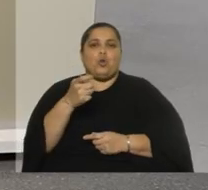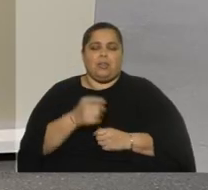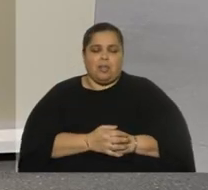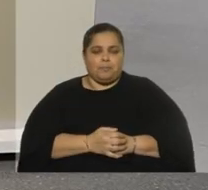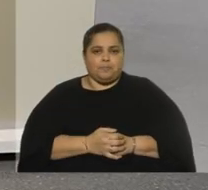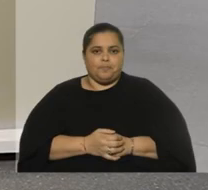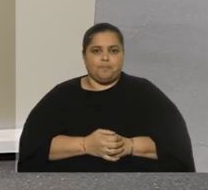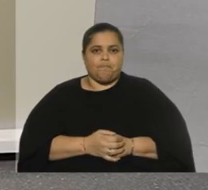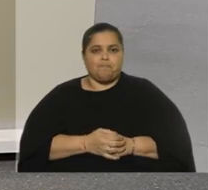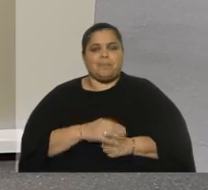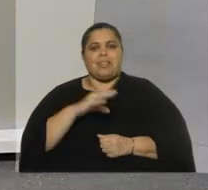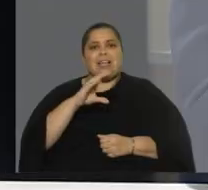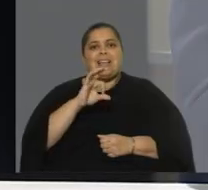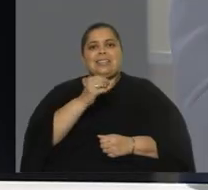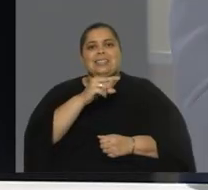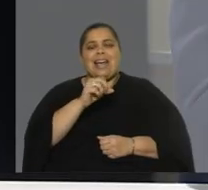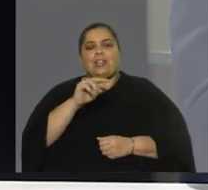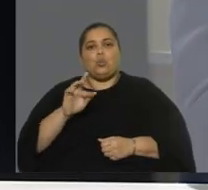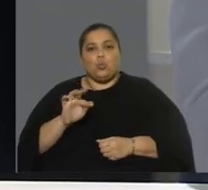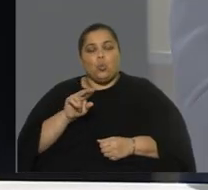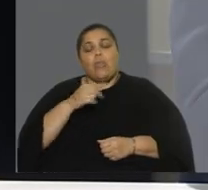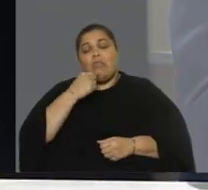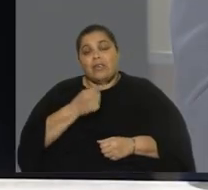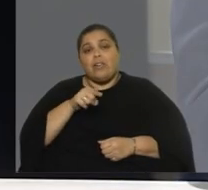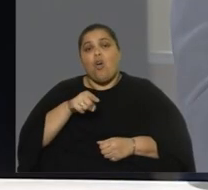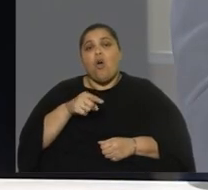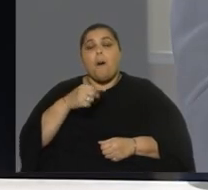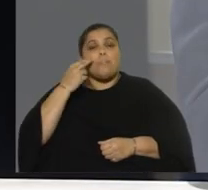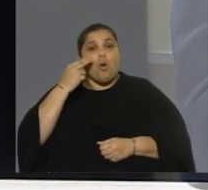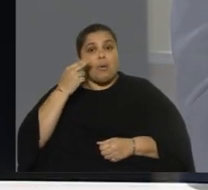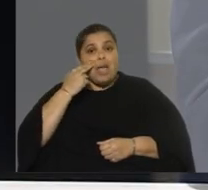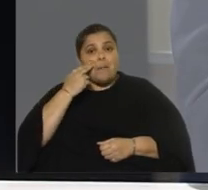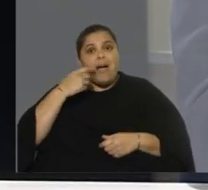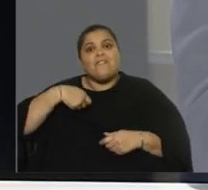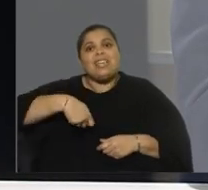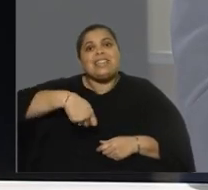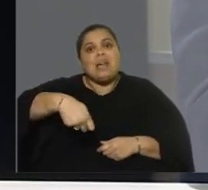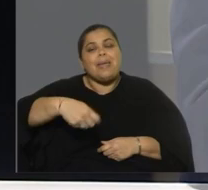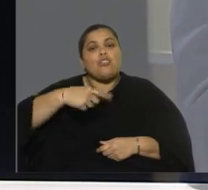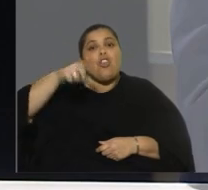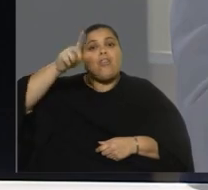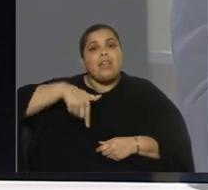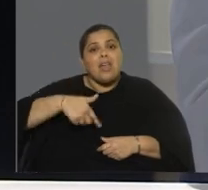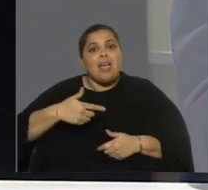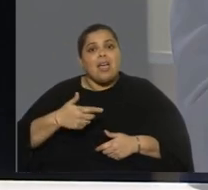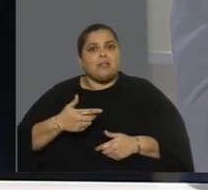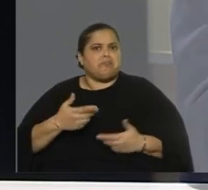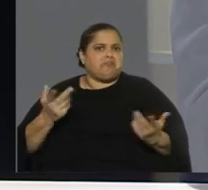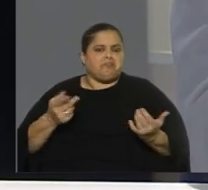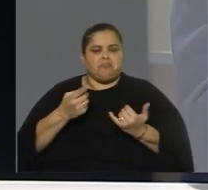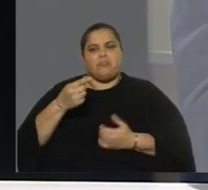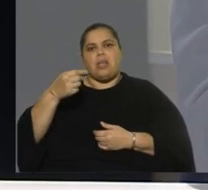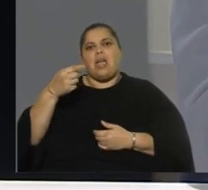es un intelectual el gran problema del financiamiento de los gobiernos progresistas y entonces se financiaron con todo con